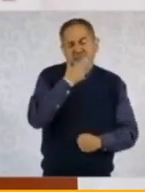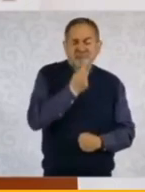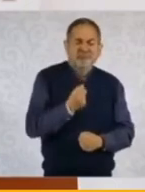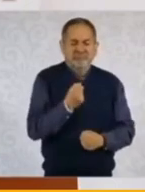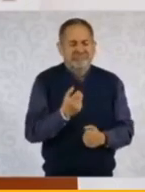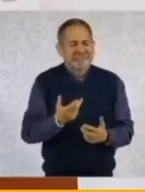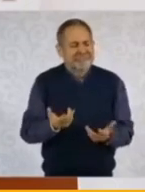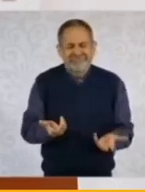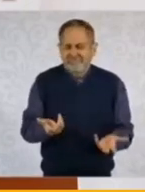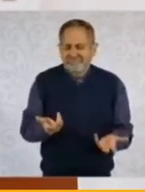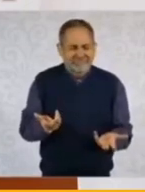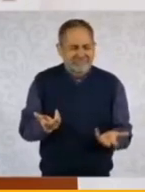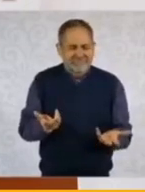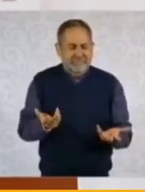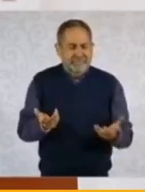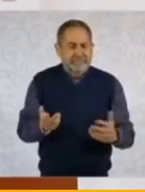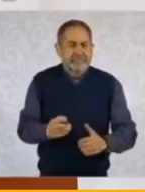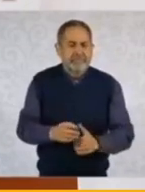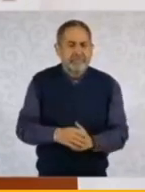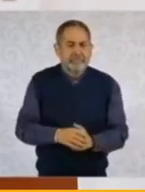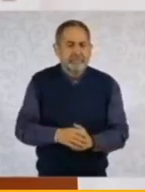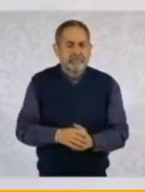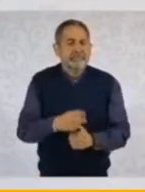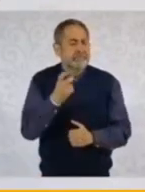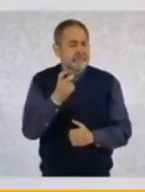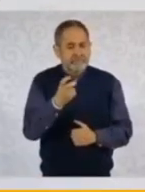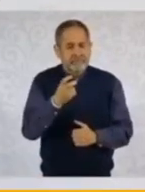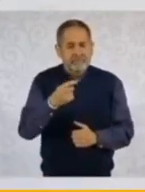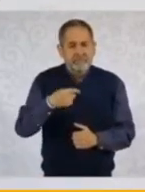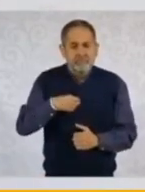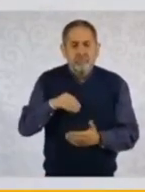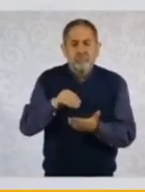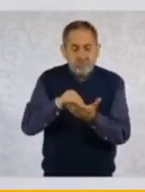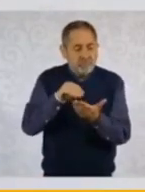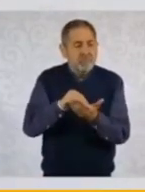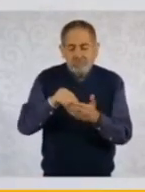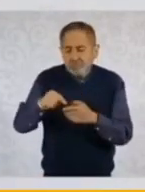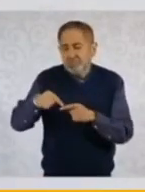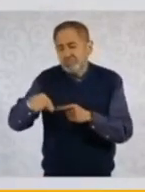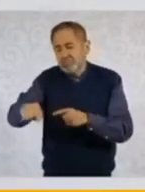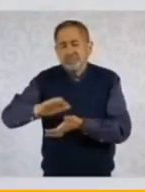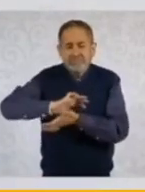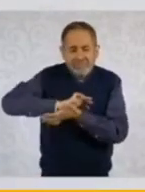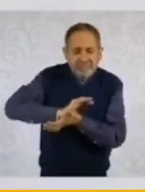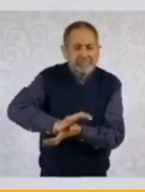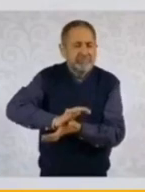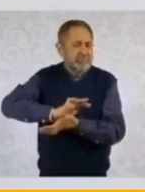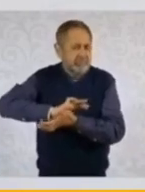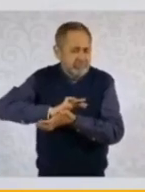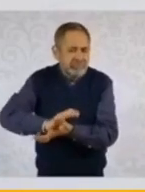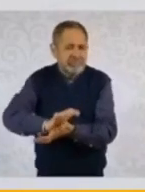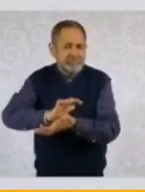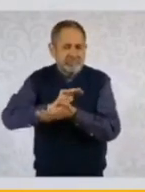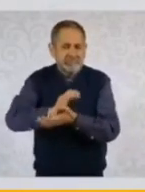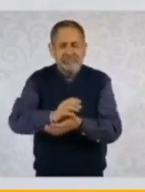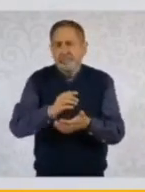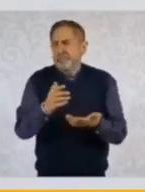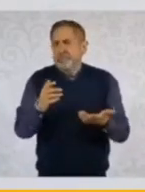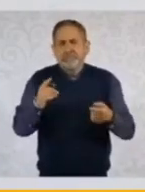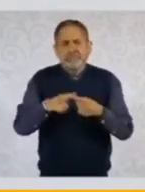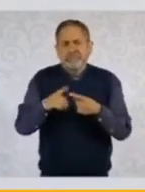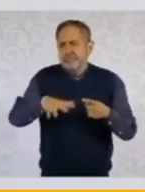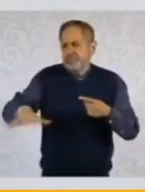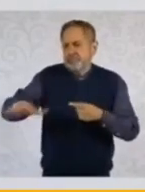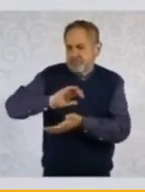Y es algo que así como vamos a seguir hablando de la discriminación por situación